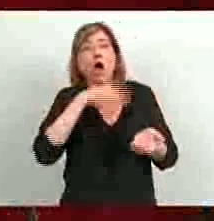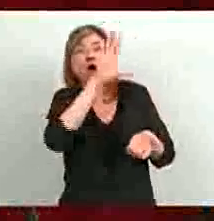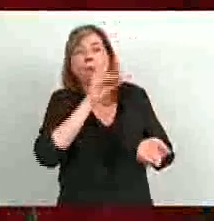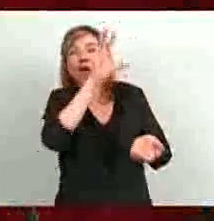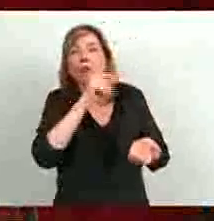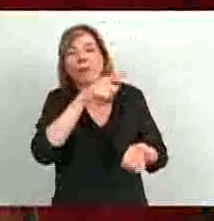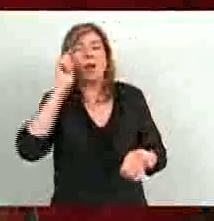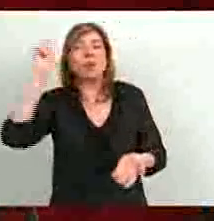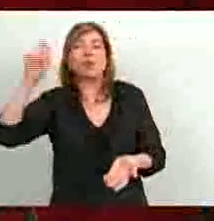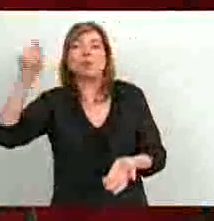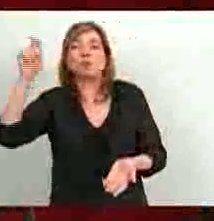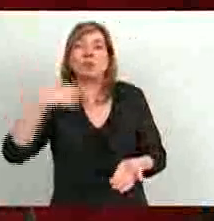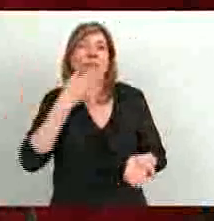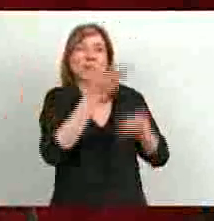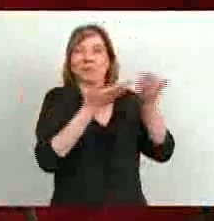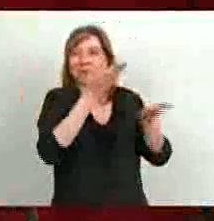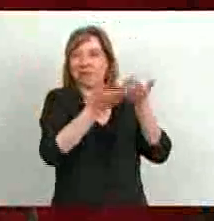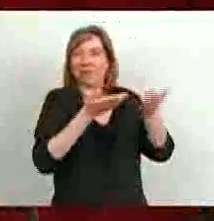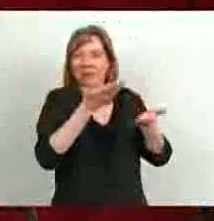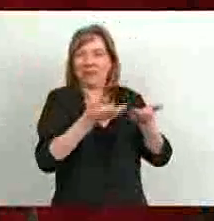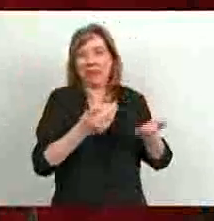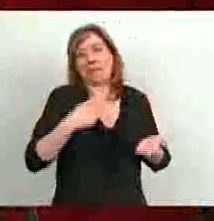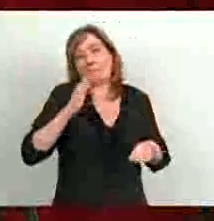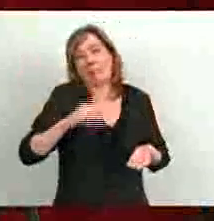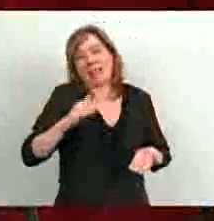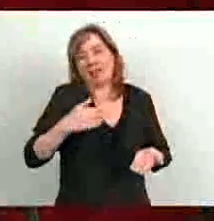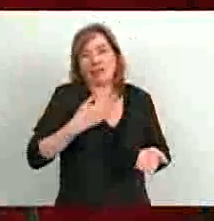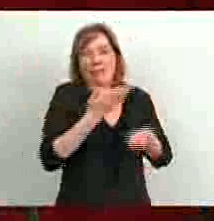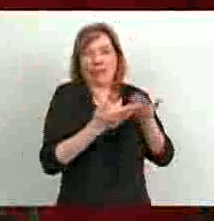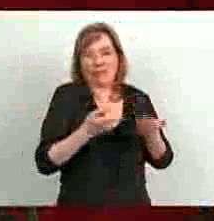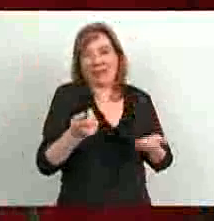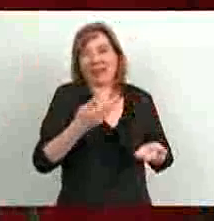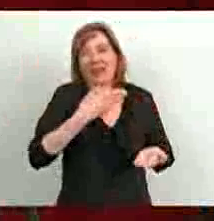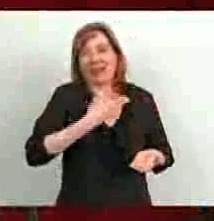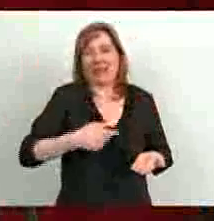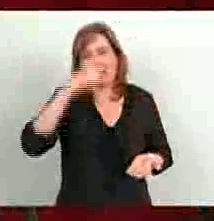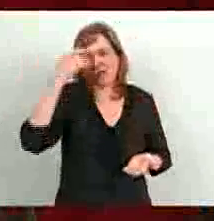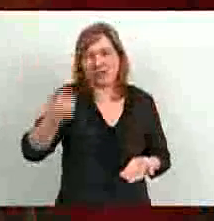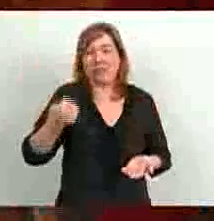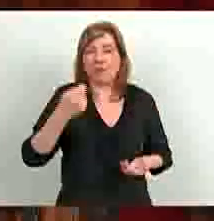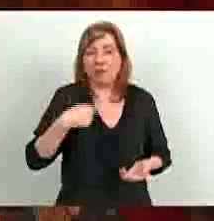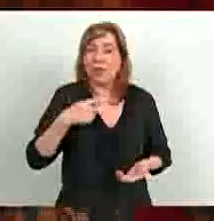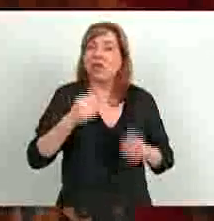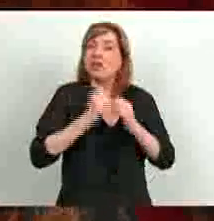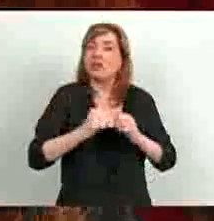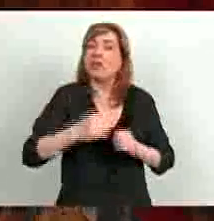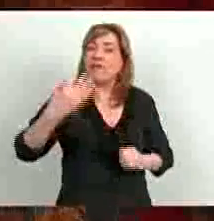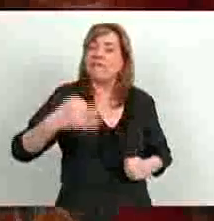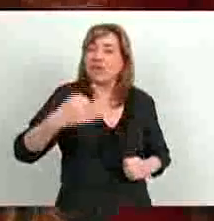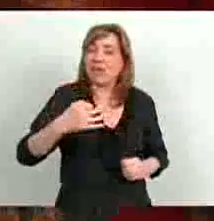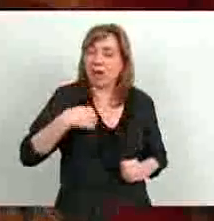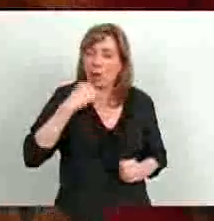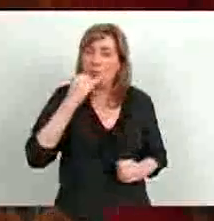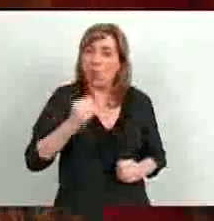acordamos, por mucha menor cantidad, la que demandábamos en la Nación. Pero esta es la verdadera historia, y no la cuento así ahora.